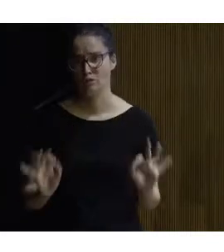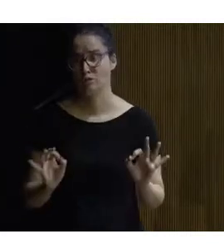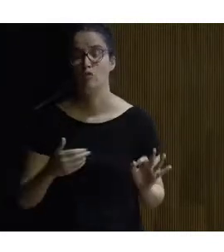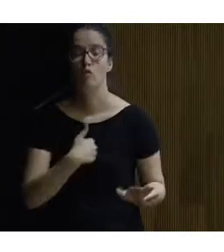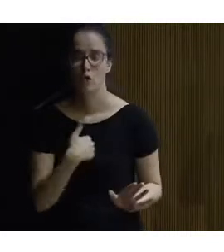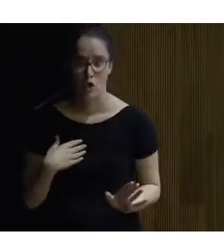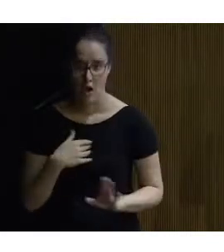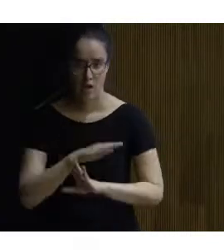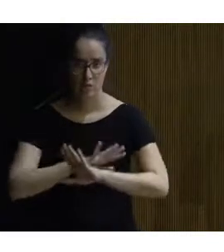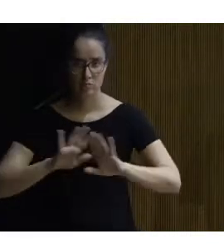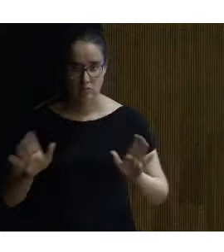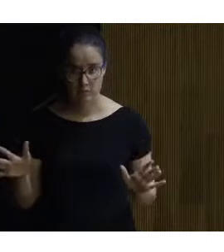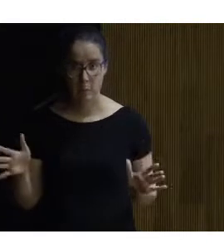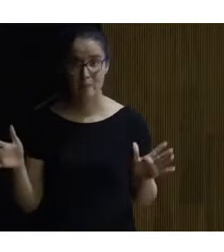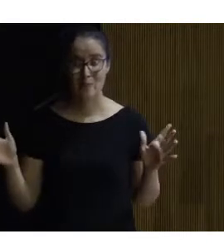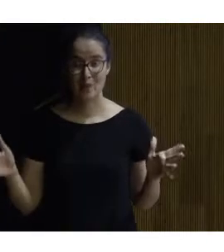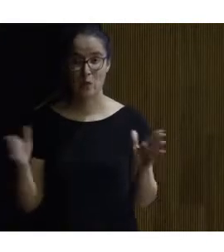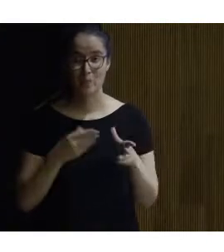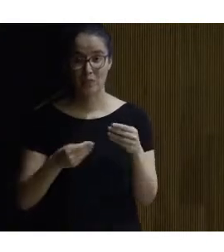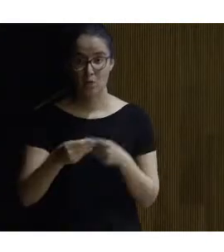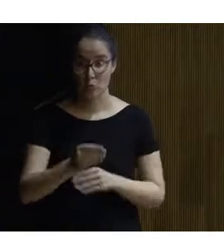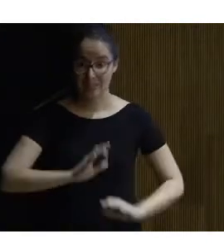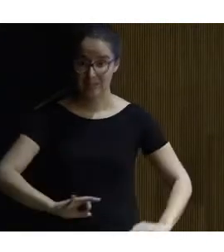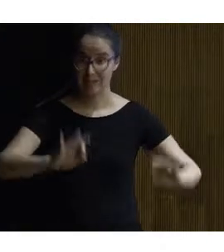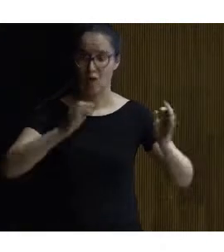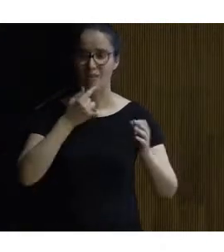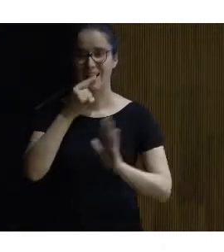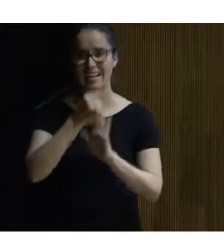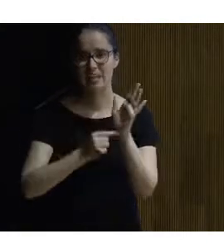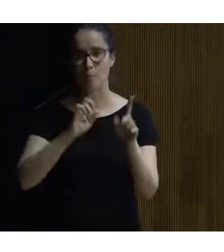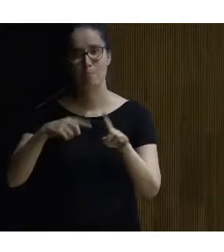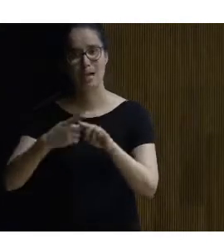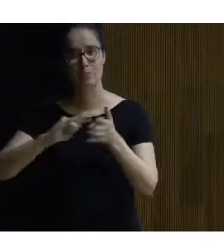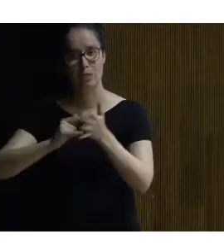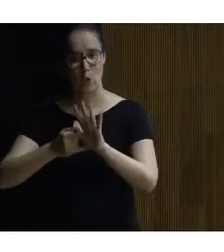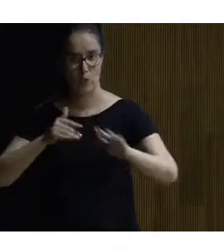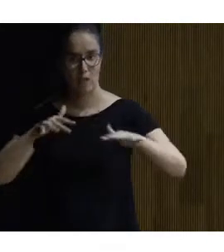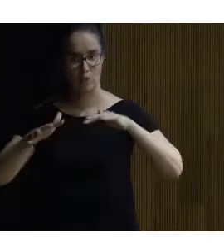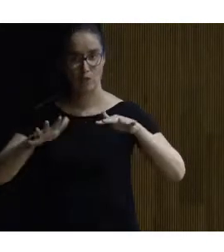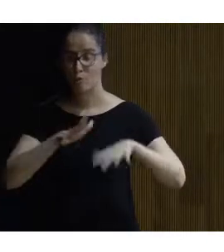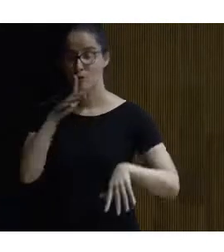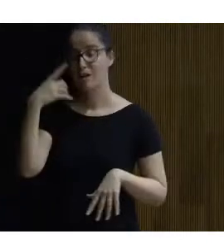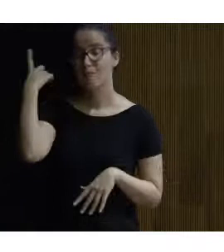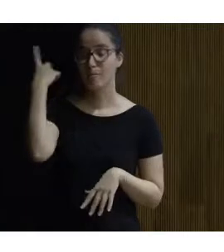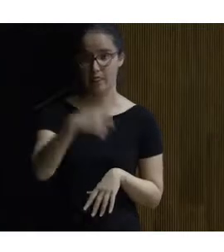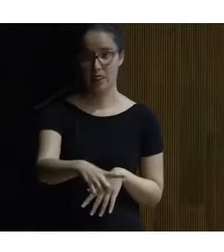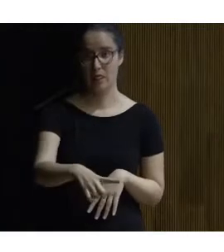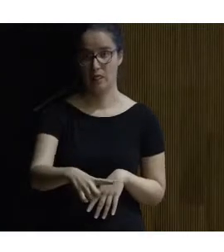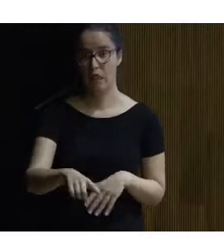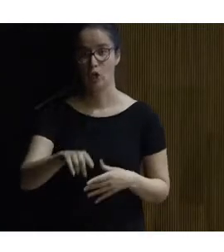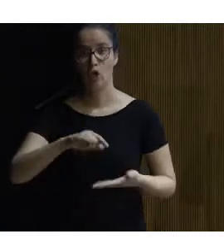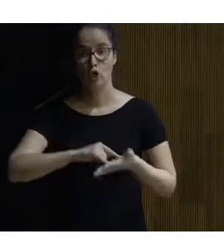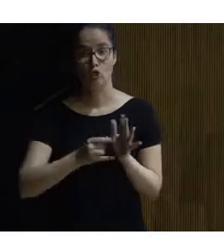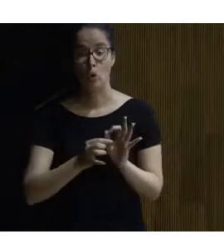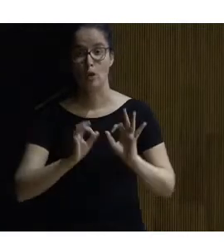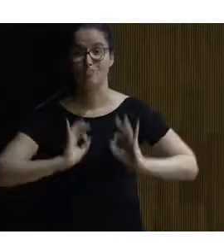funcionales pero en este documento en concreto se dan criterios y metodologías de actuación porque sabemos que no hay dos soluciones